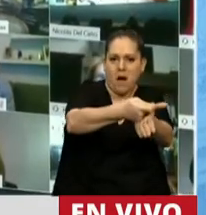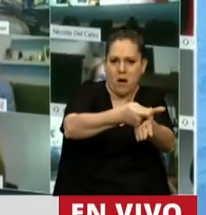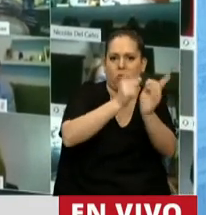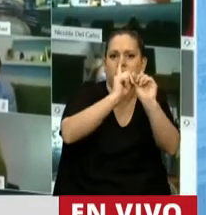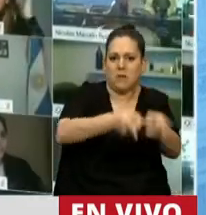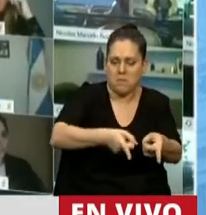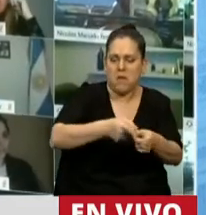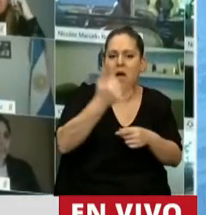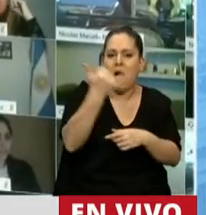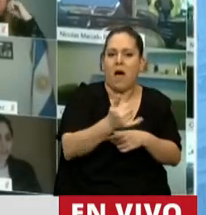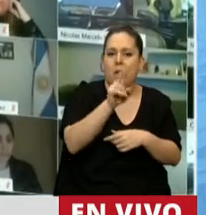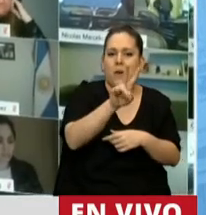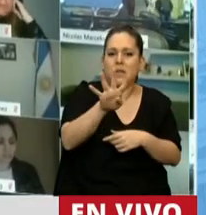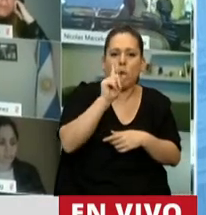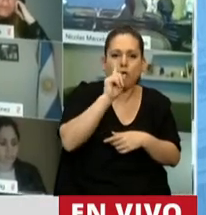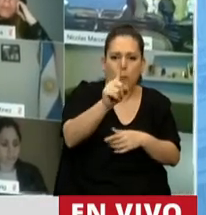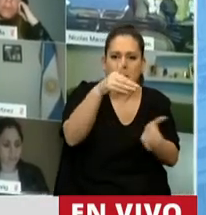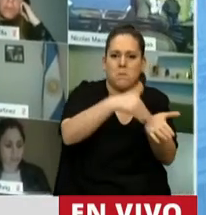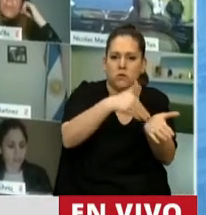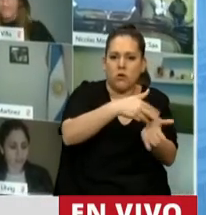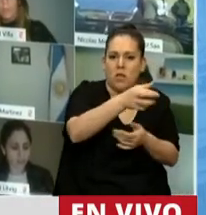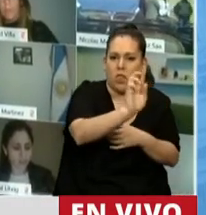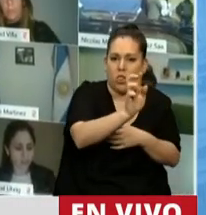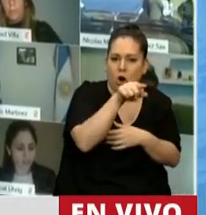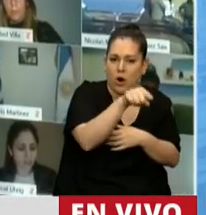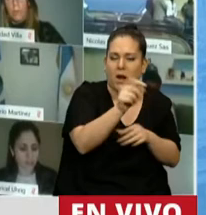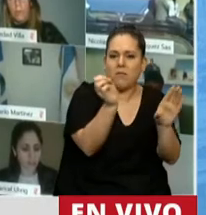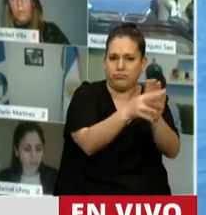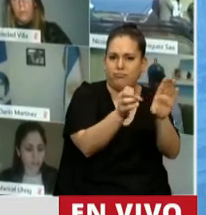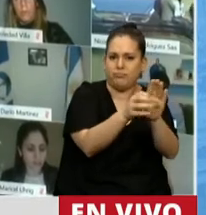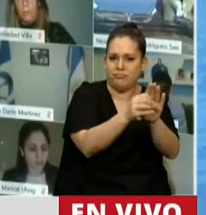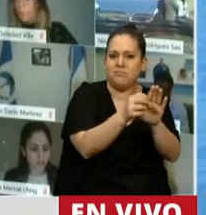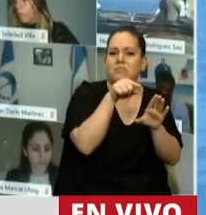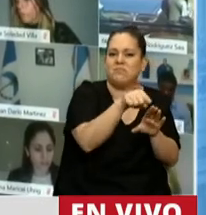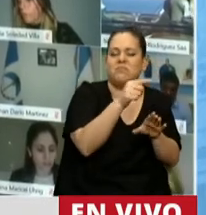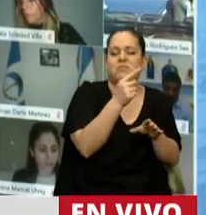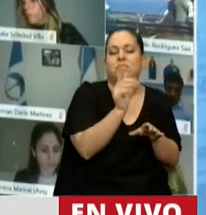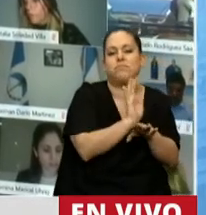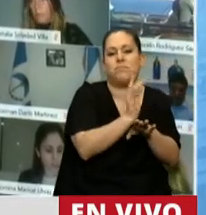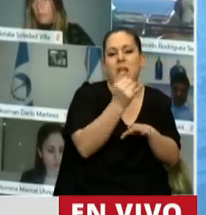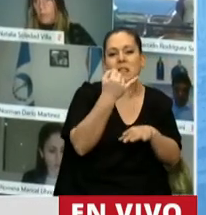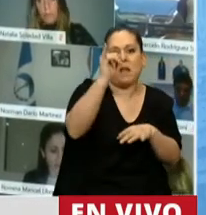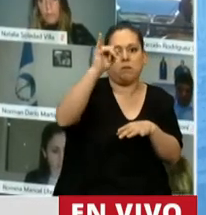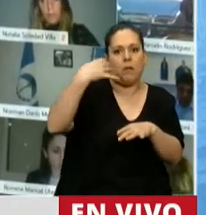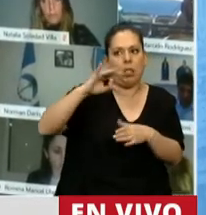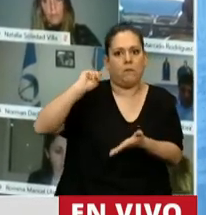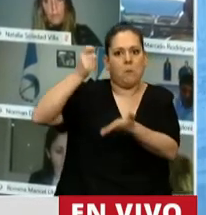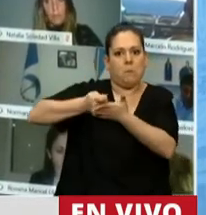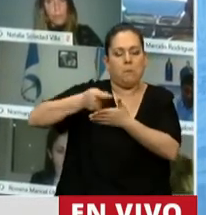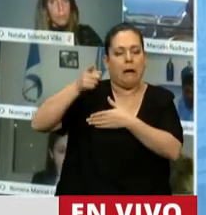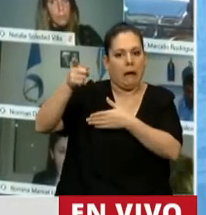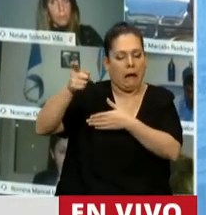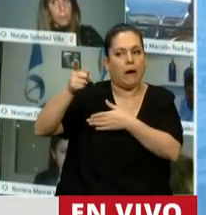24.000 millones de dólares de ahorro en intereses que hubiéramos tenido que pagar de continuar